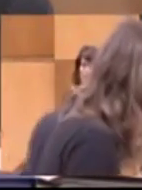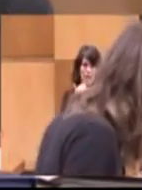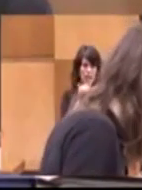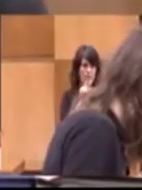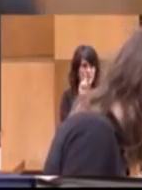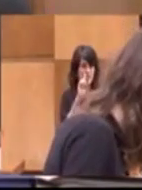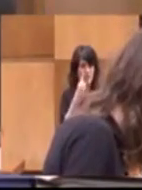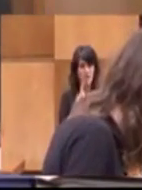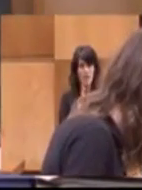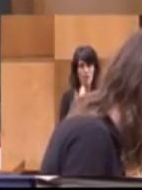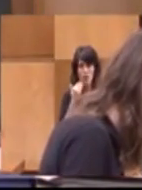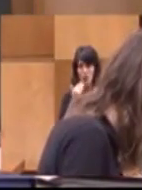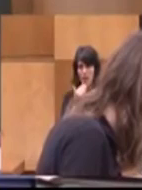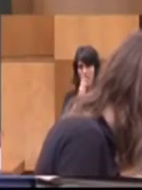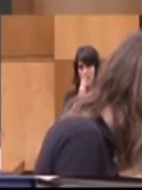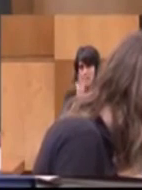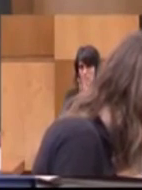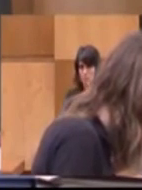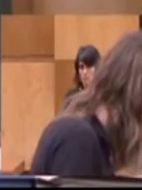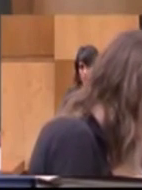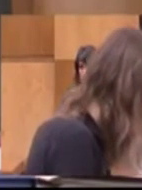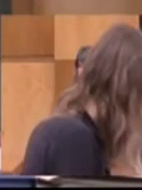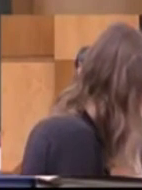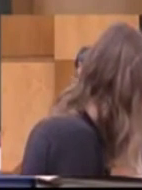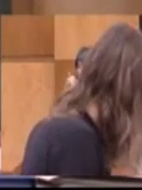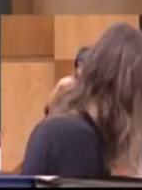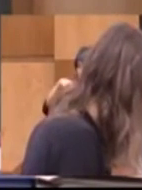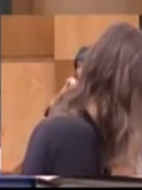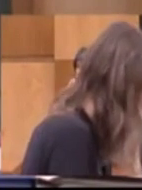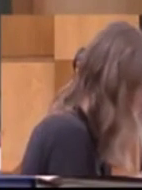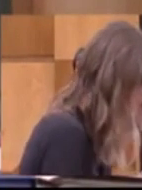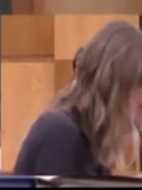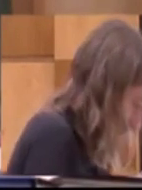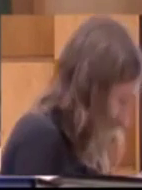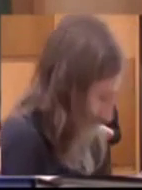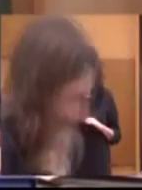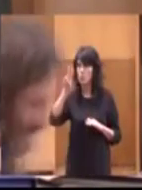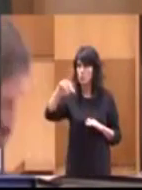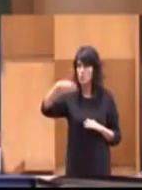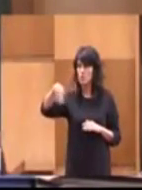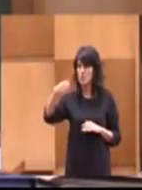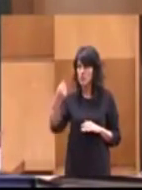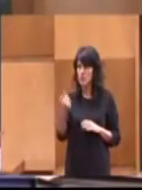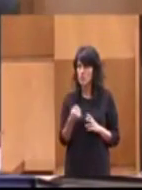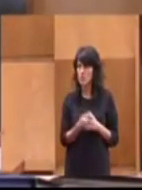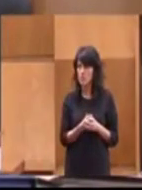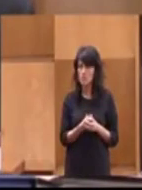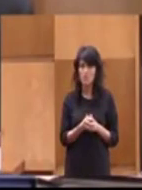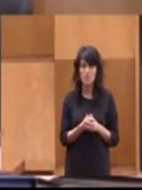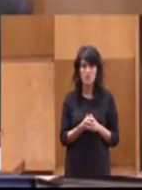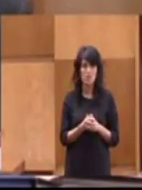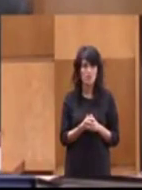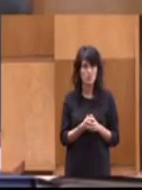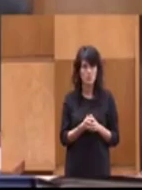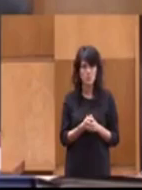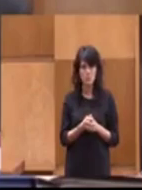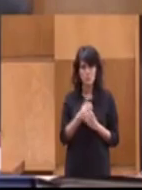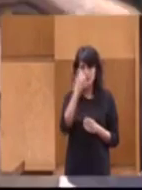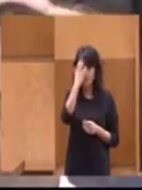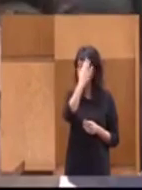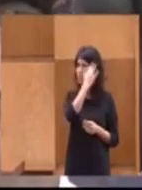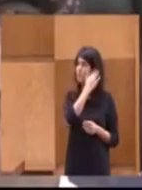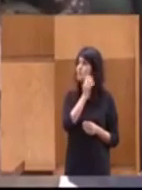Gracias. Primero, agradecer las palabras de Joan Enrique Cuñad y después… Señor Ijar.